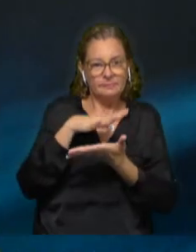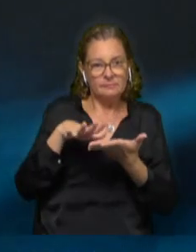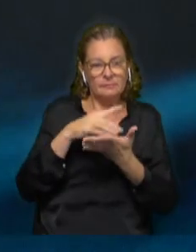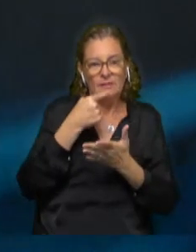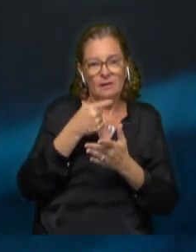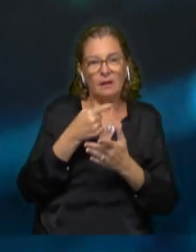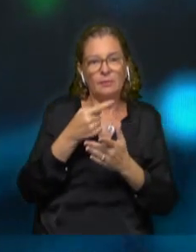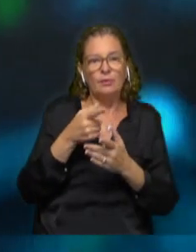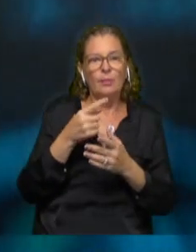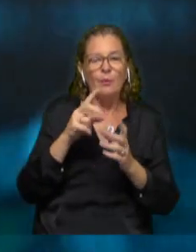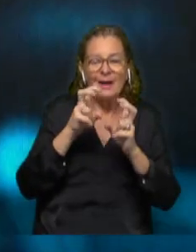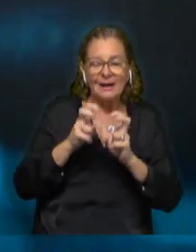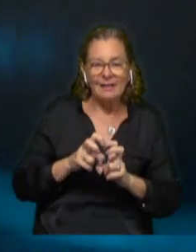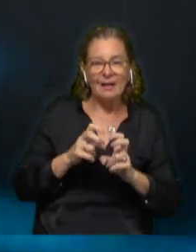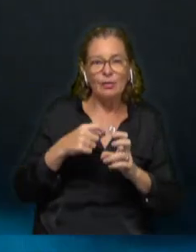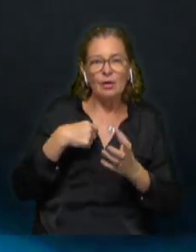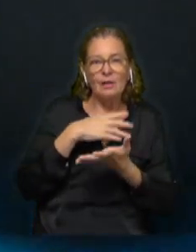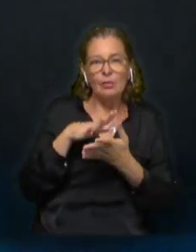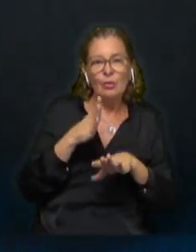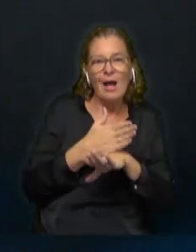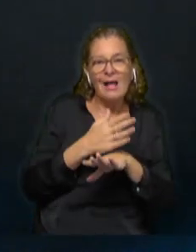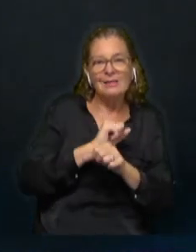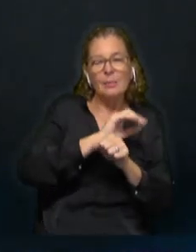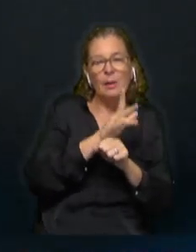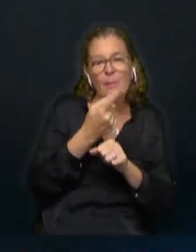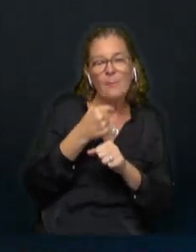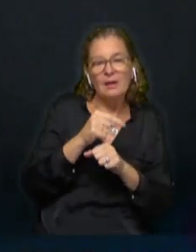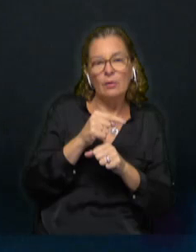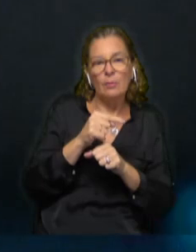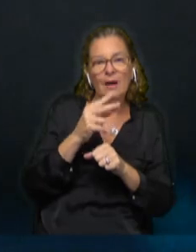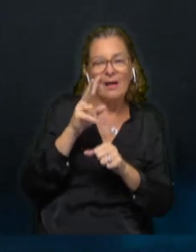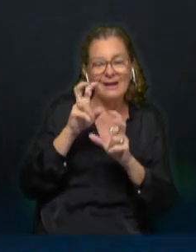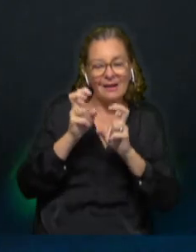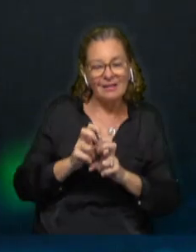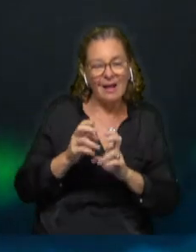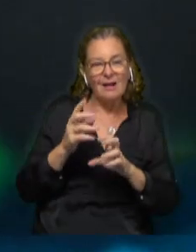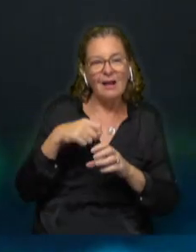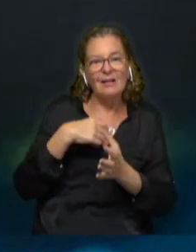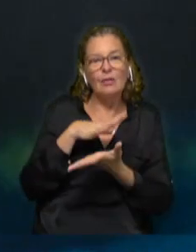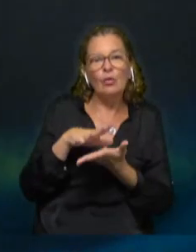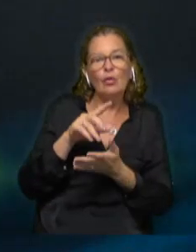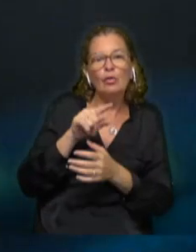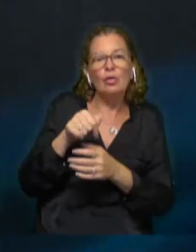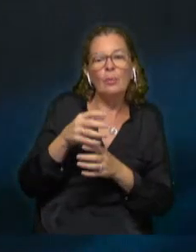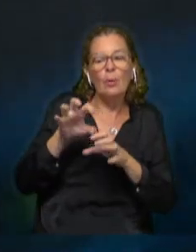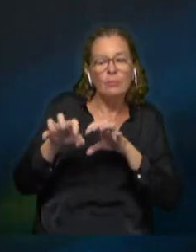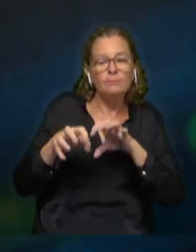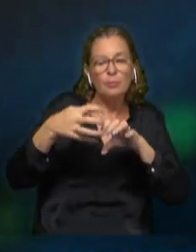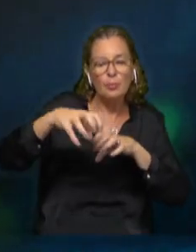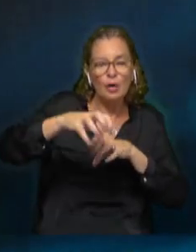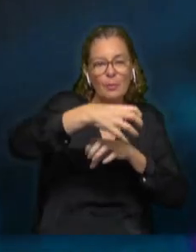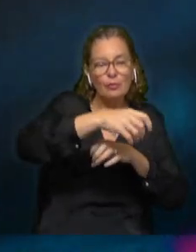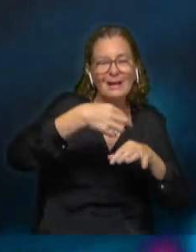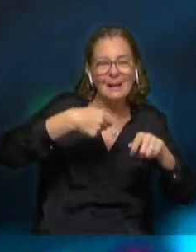bastante similar. Eso lo hemos ido analizando, cuál es la situación pre-pandemia, pero nunca habíamos hecho el double click para analizar cuál es la situación cuando segmentamos el